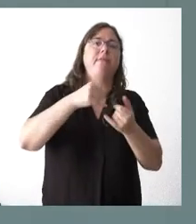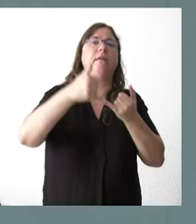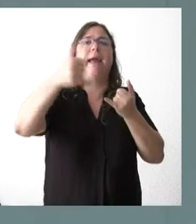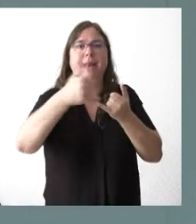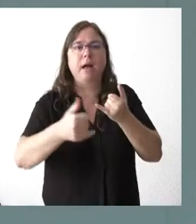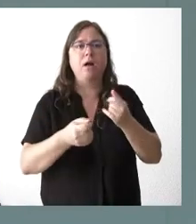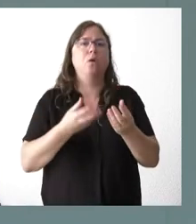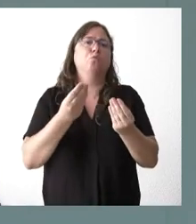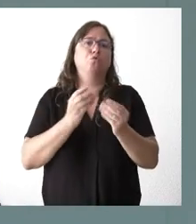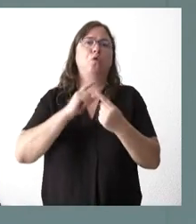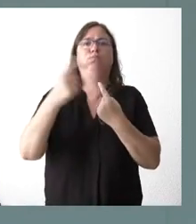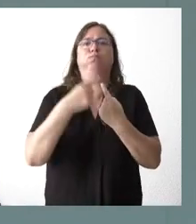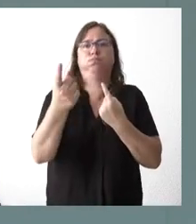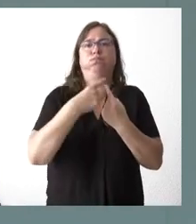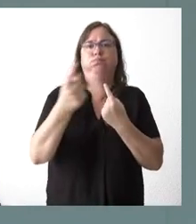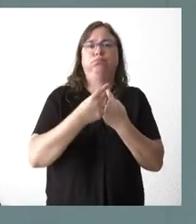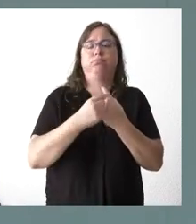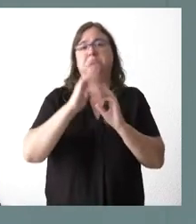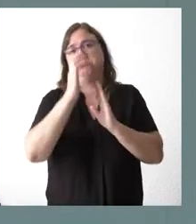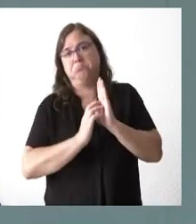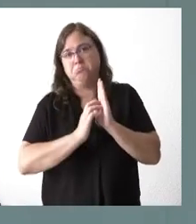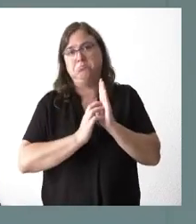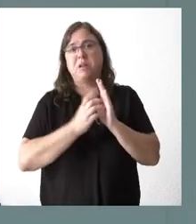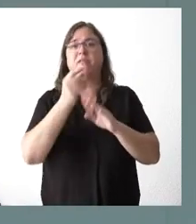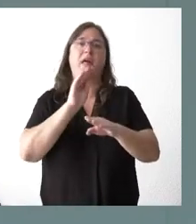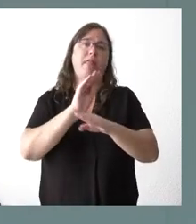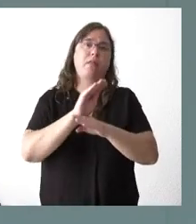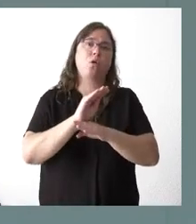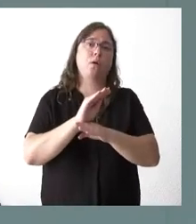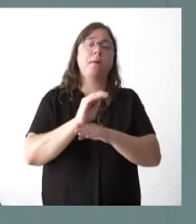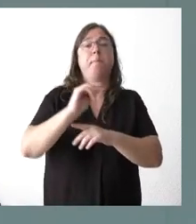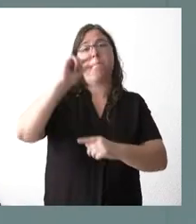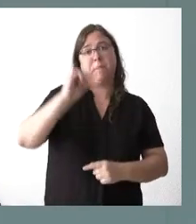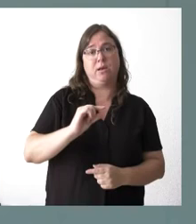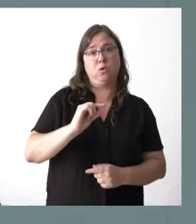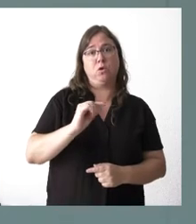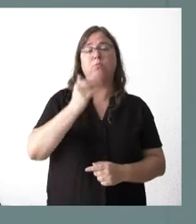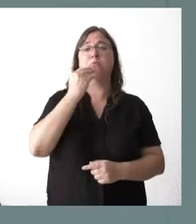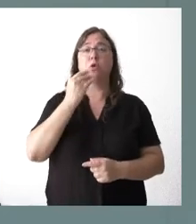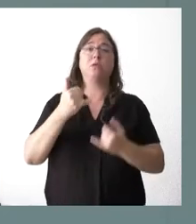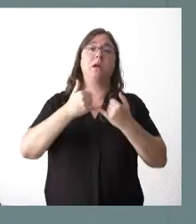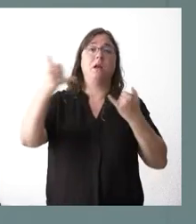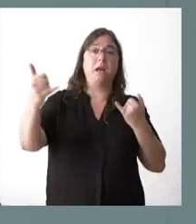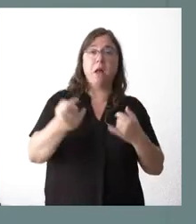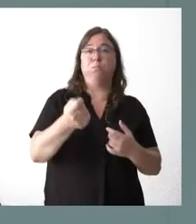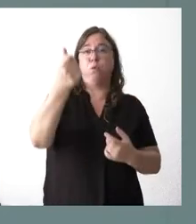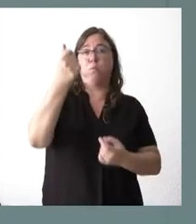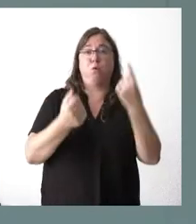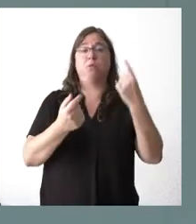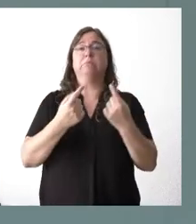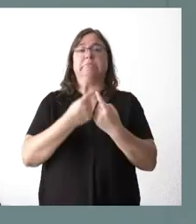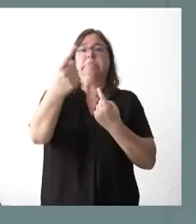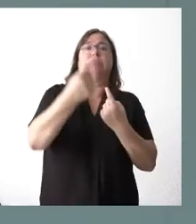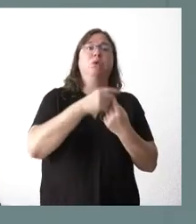concurridas, el déficit es algo más bajo y, por tanto, la financiación de la Junta de Castilla y León, que es algo más pequeña, pero en aquellas líneas muy poco concurridas, donde nosotros